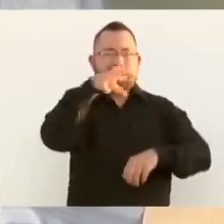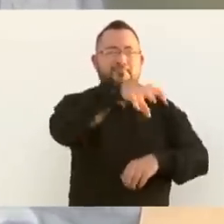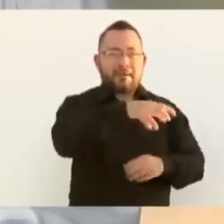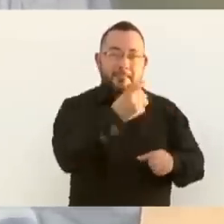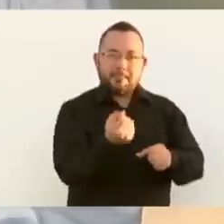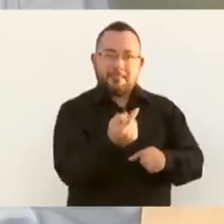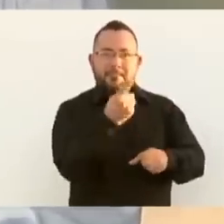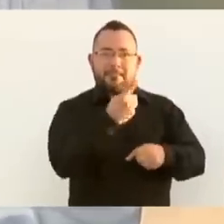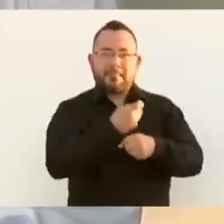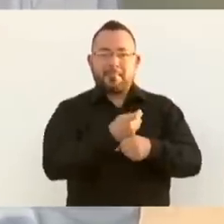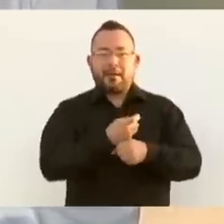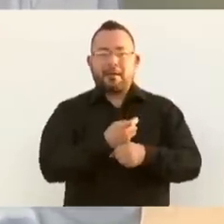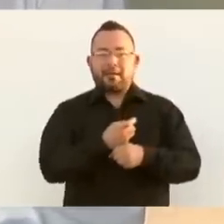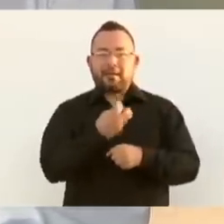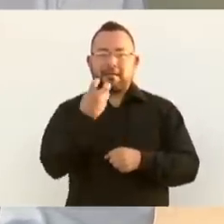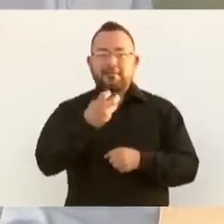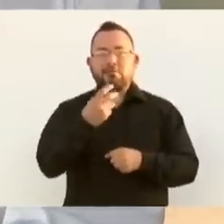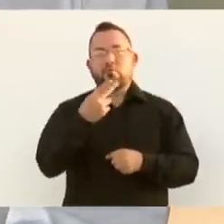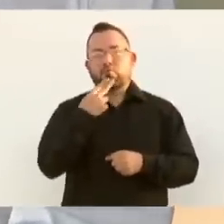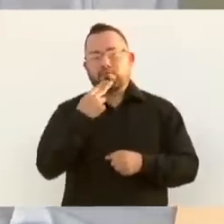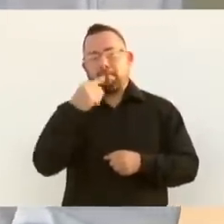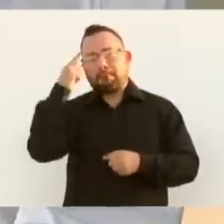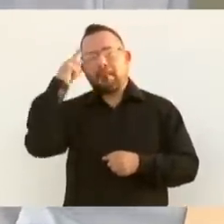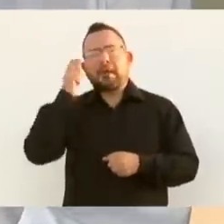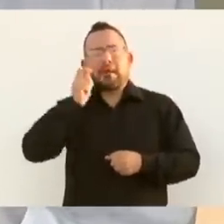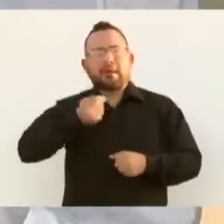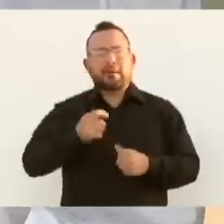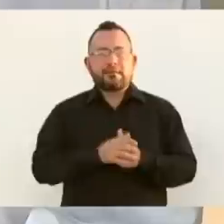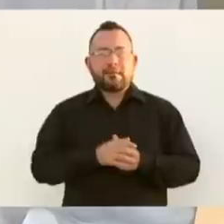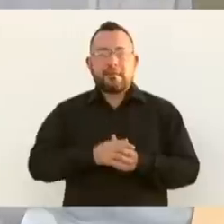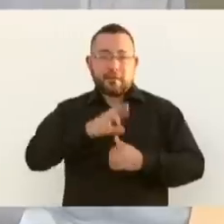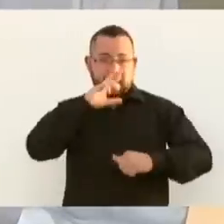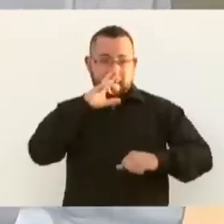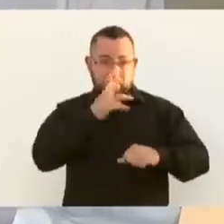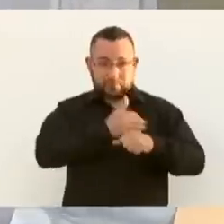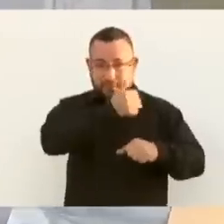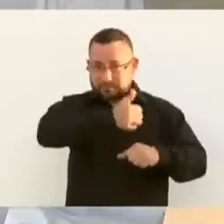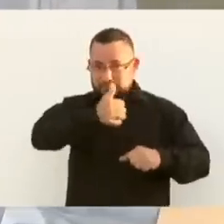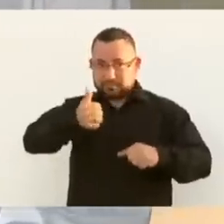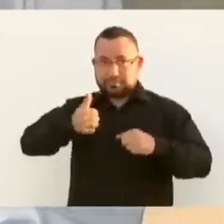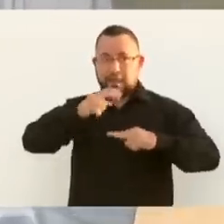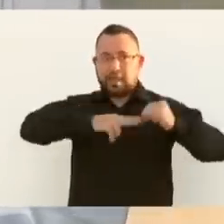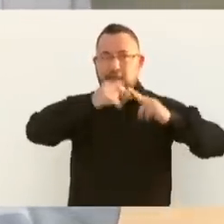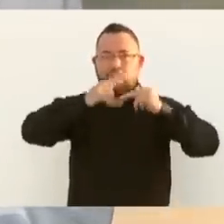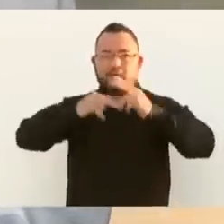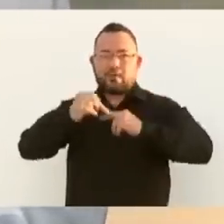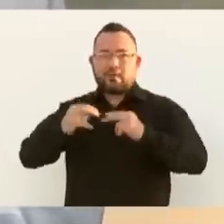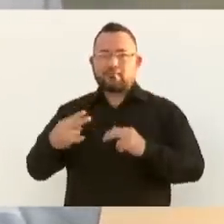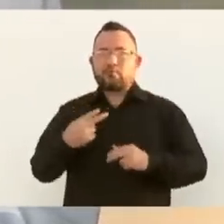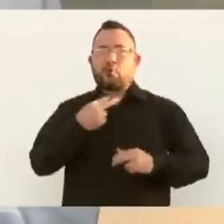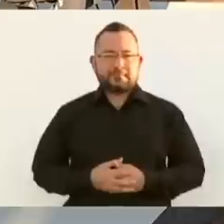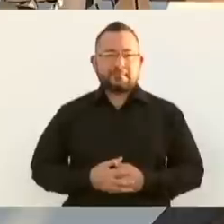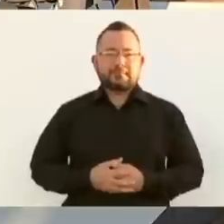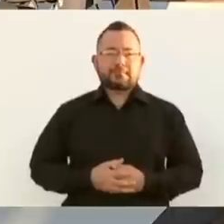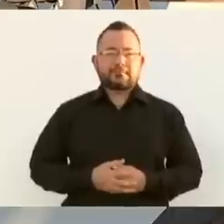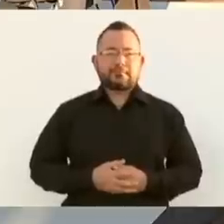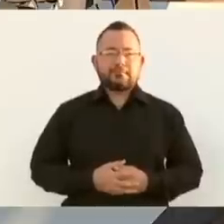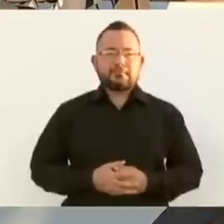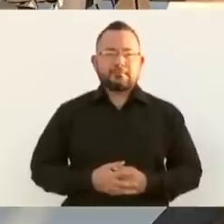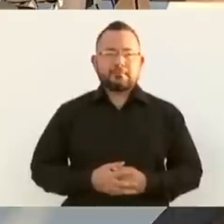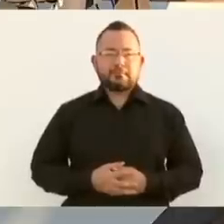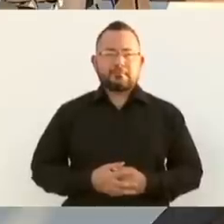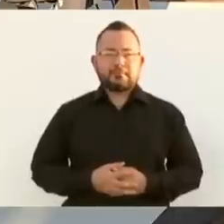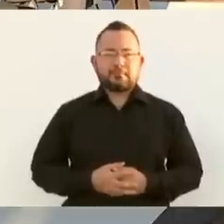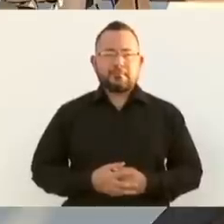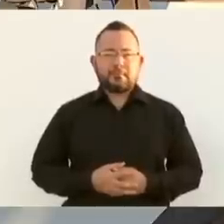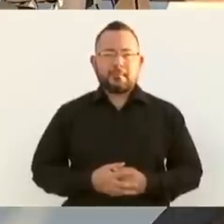los responsables de las obras adquieran compromiso. En